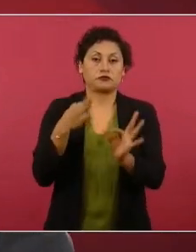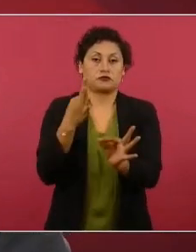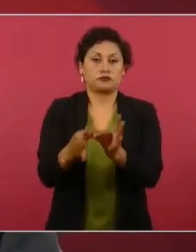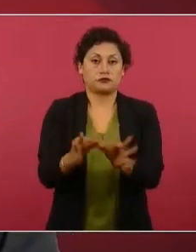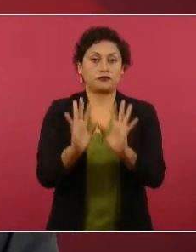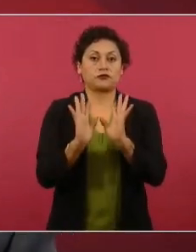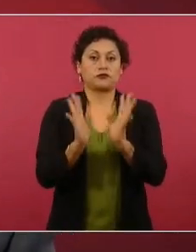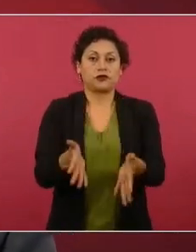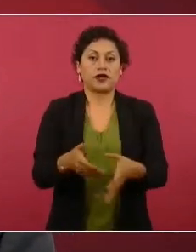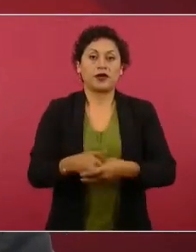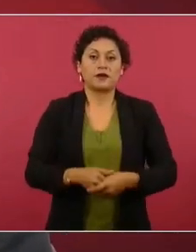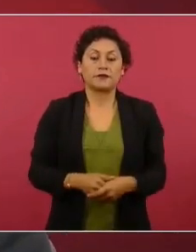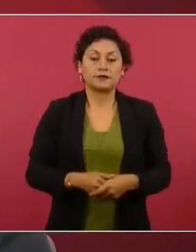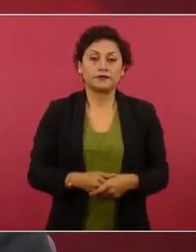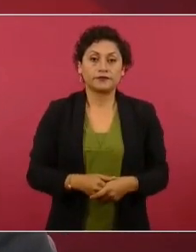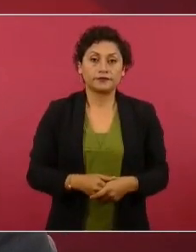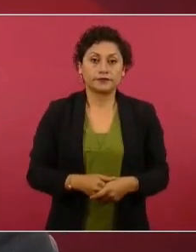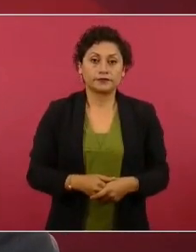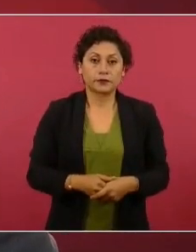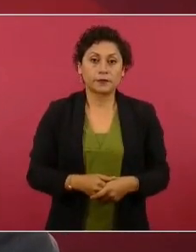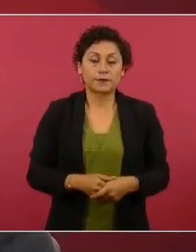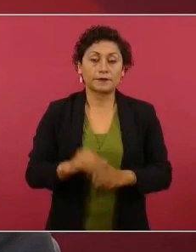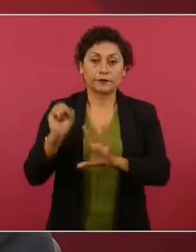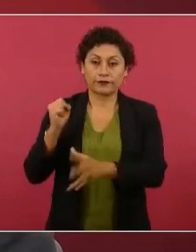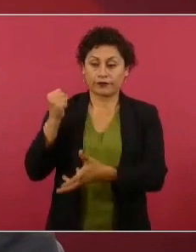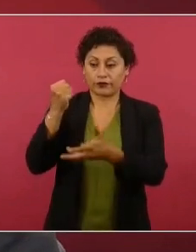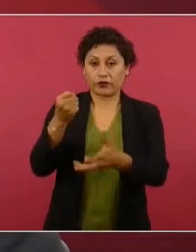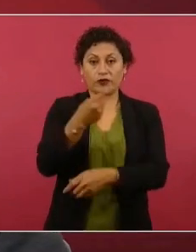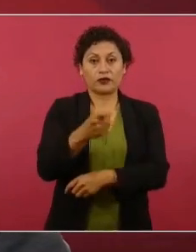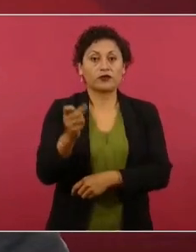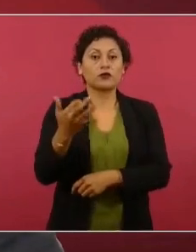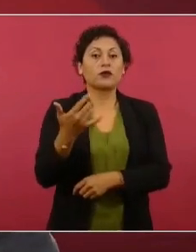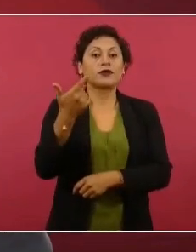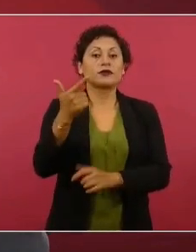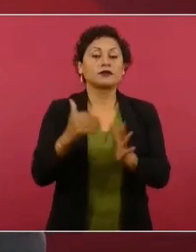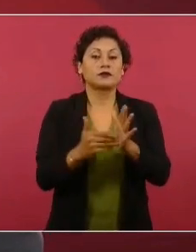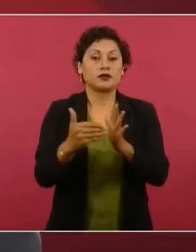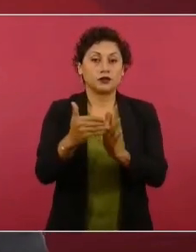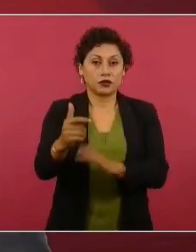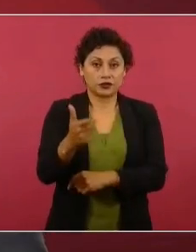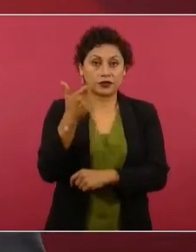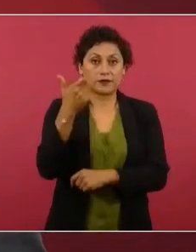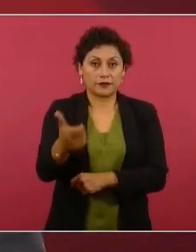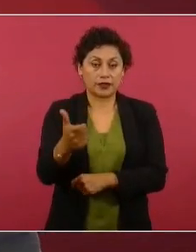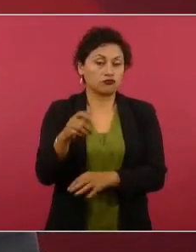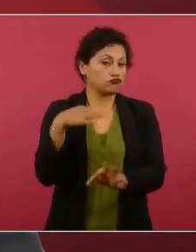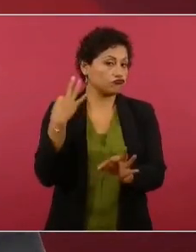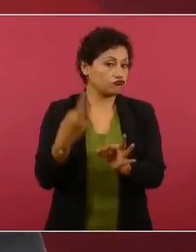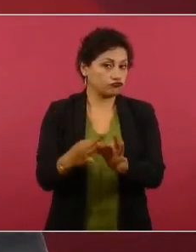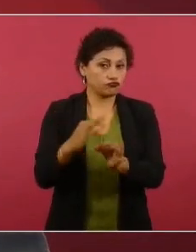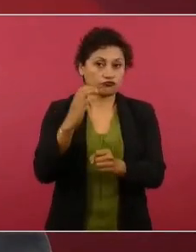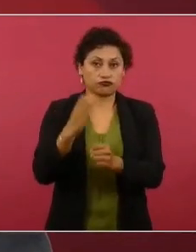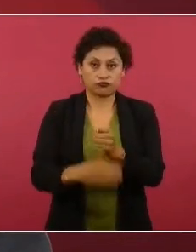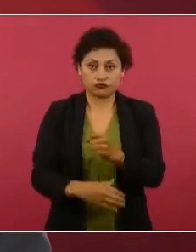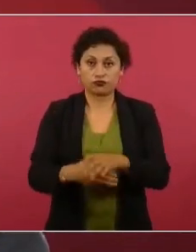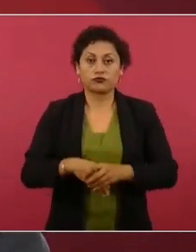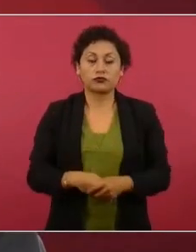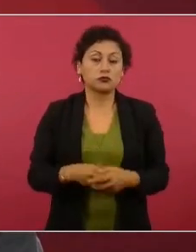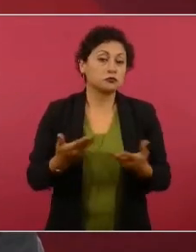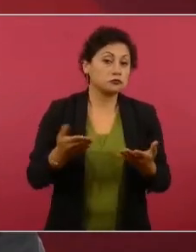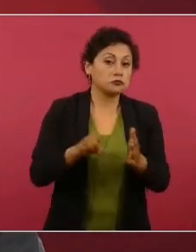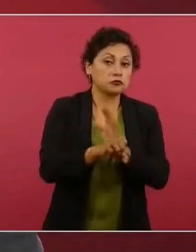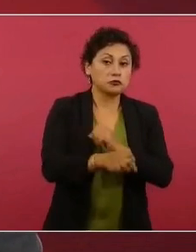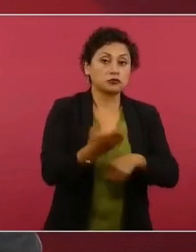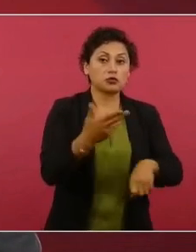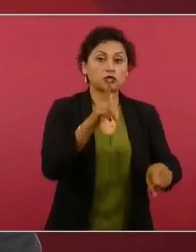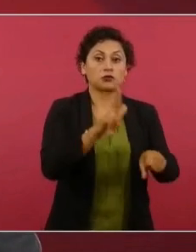el ejercicio de los recursos de 157 millones de pesos en la parte de los hospitales,